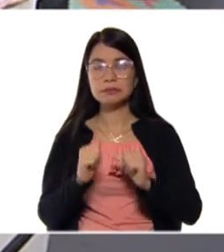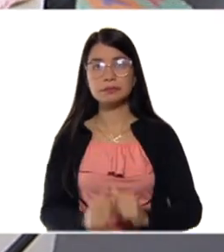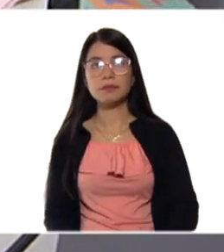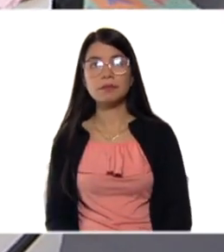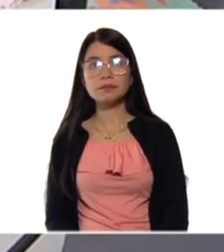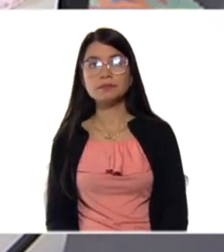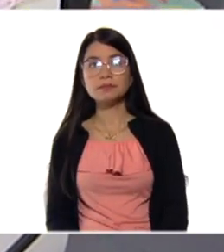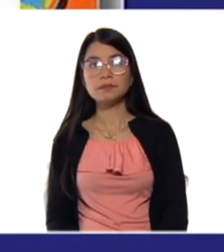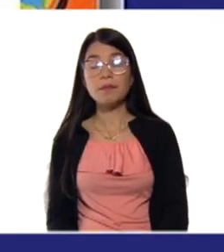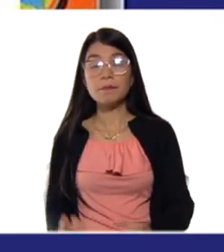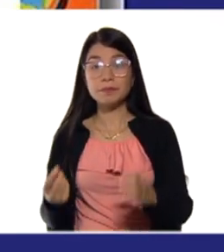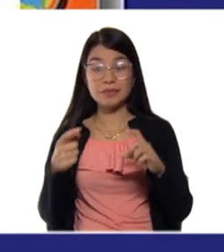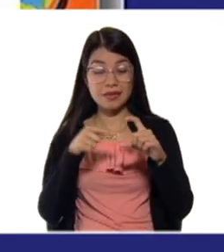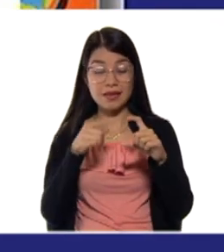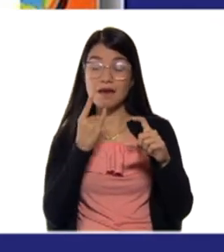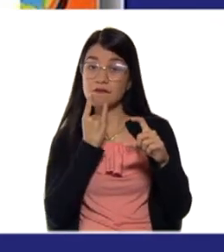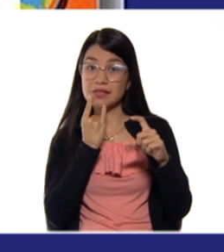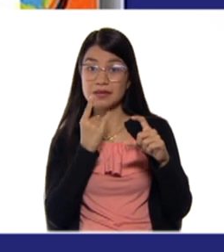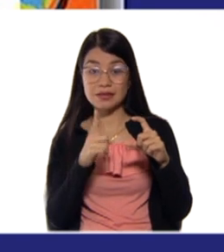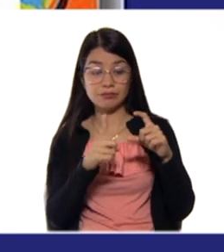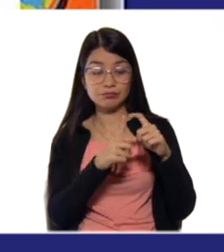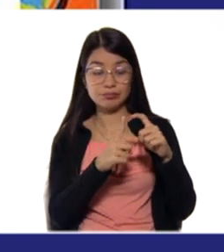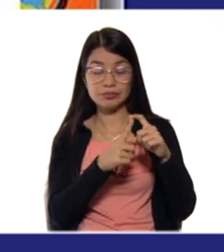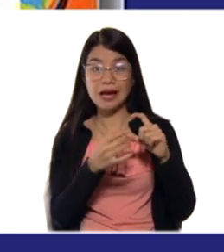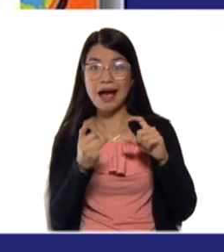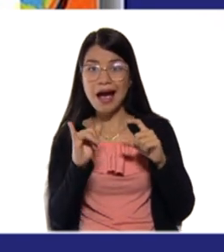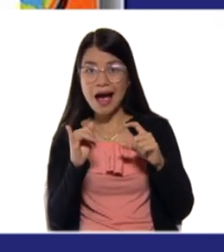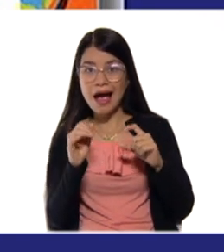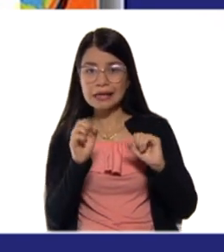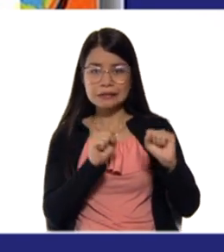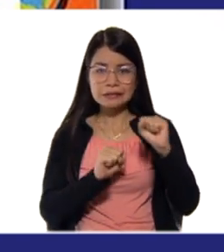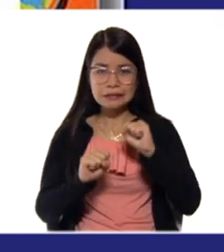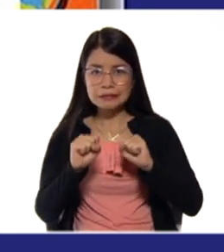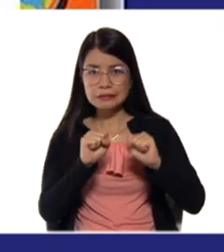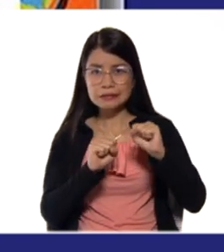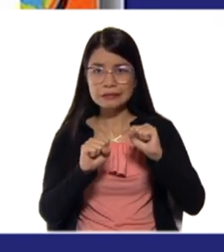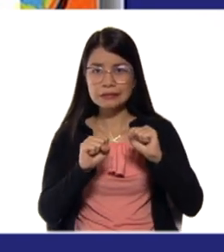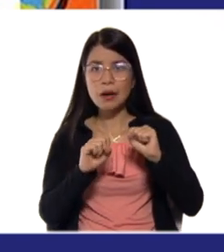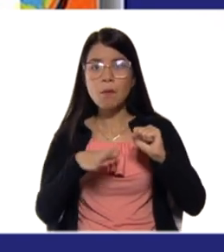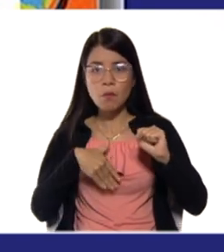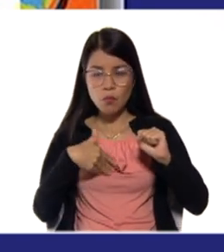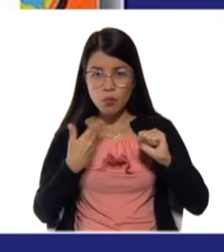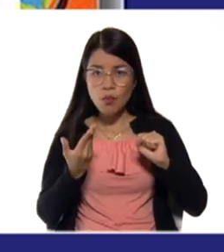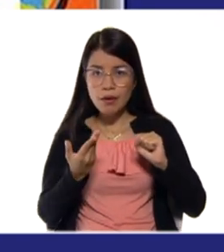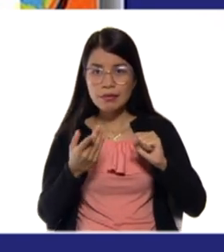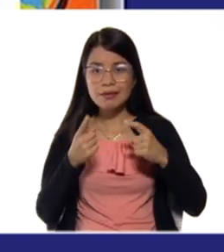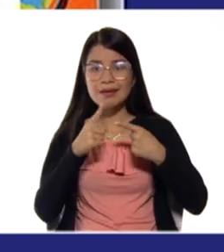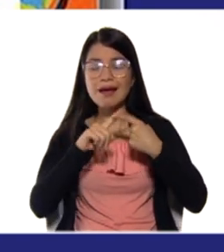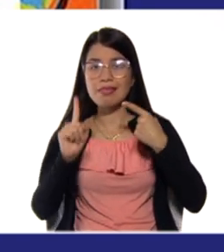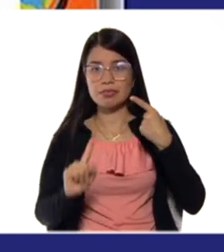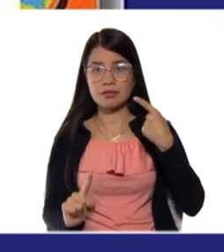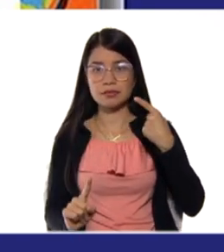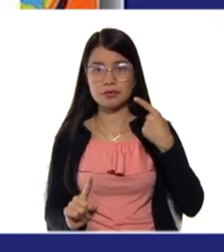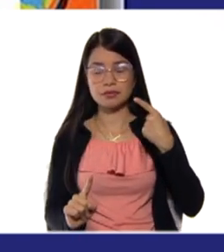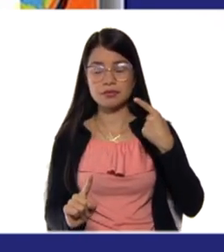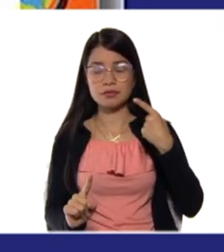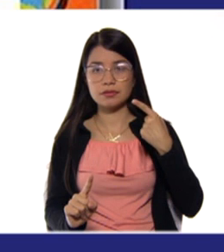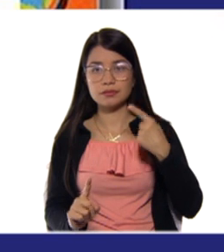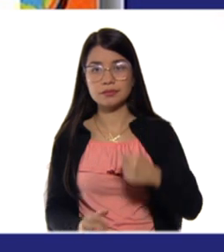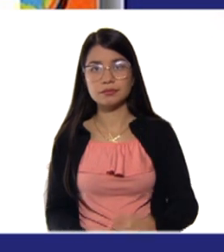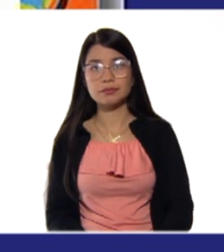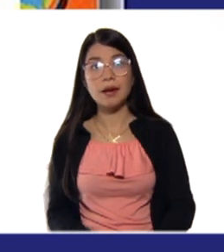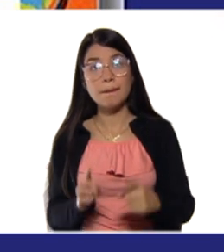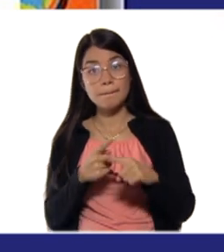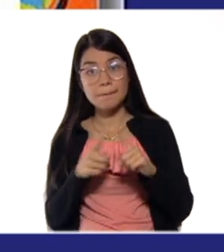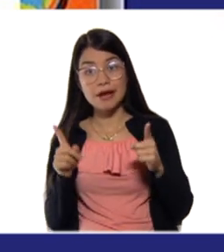baterías se dan reacciones que me van a producir electricidad. Pero, a la vez, ¿y electricidad